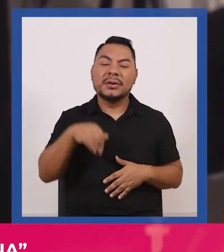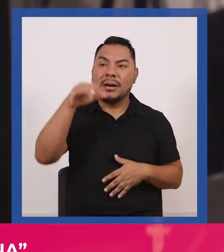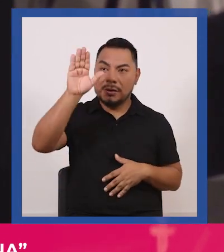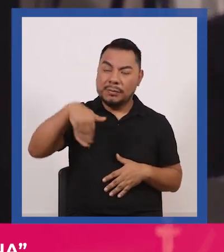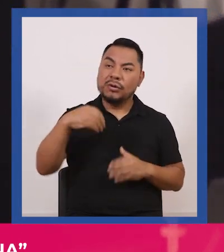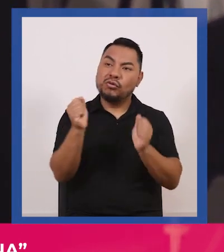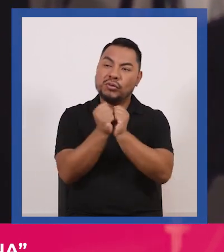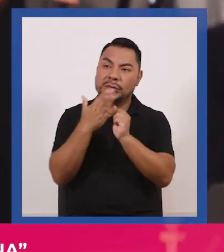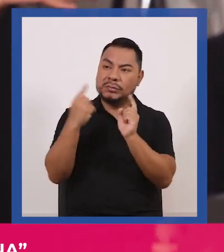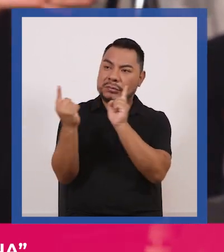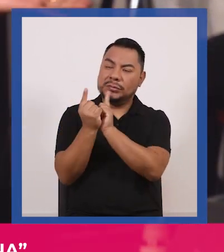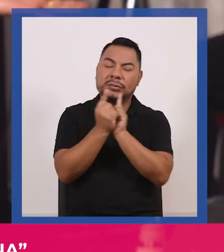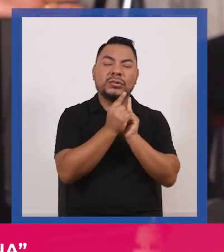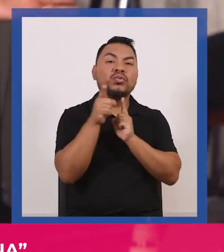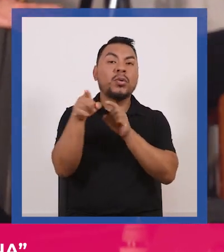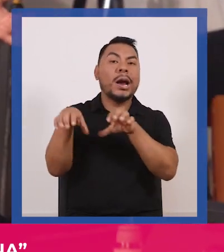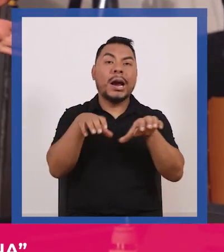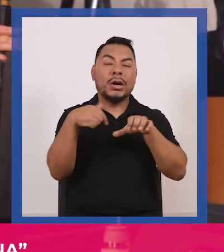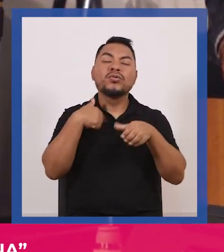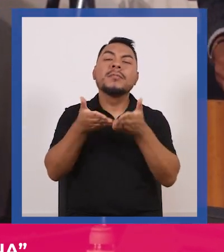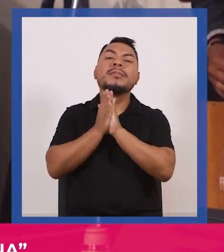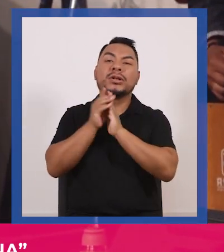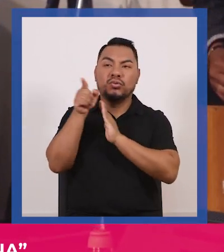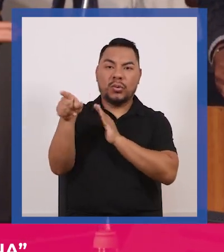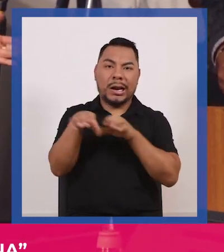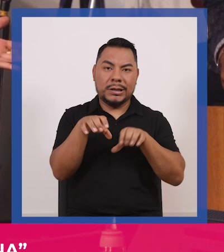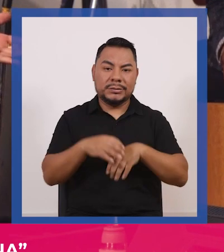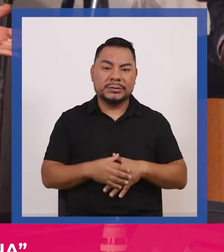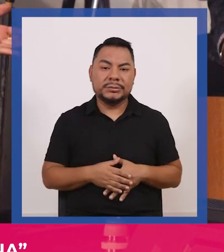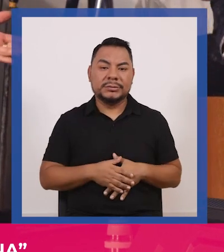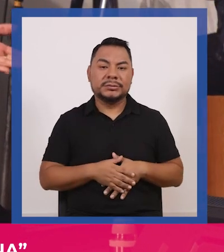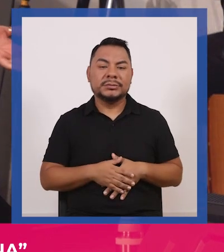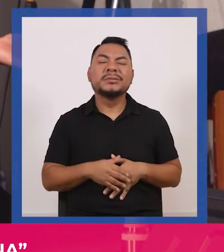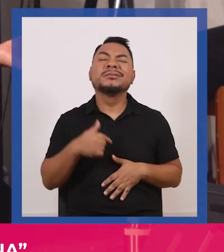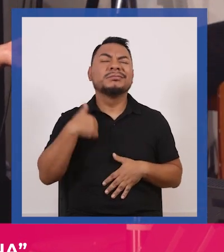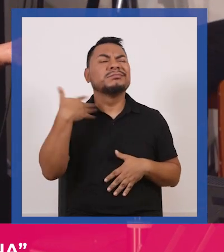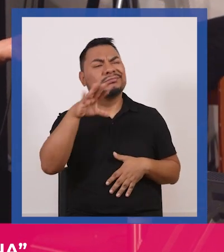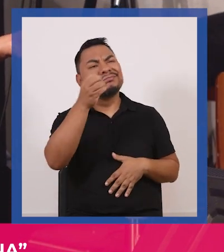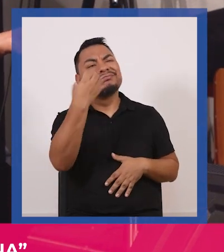vente conmigo y harás lo que te pida yo me lo han dicho